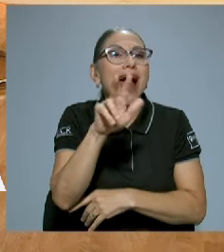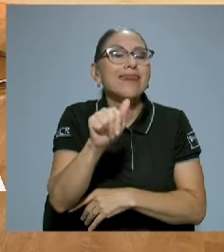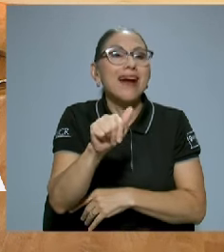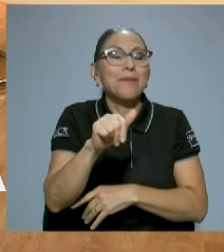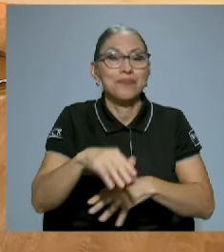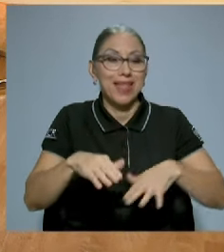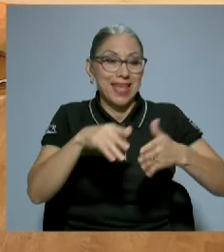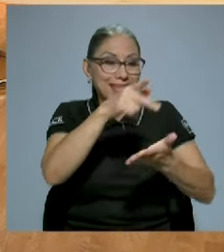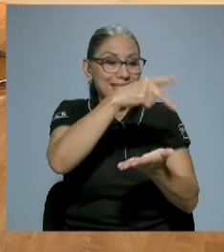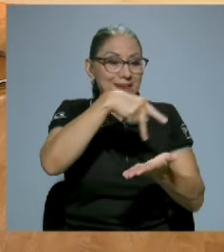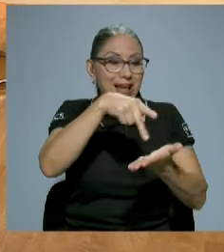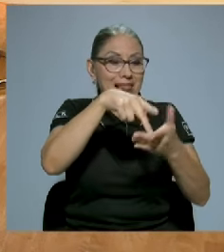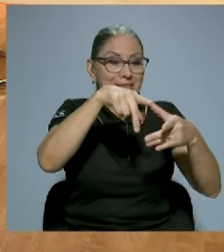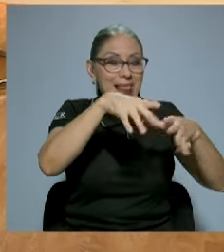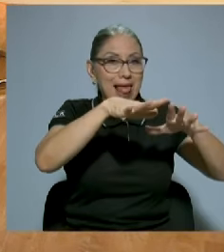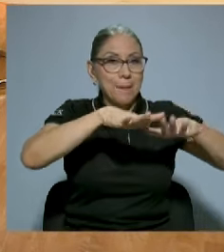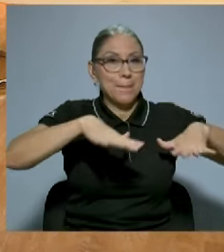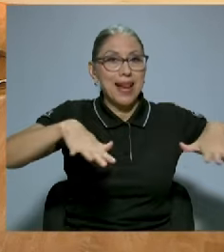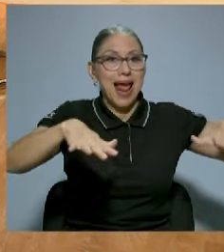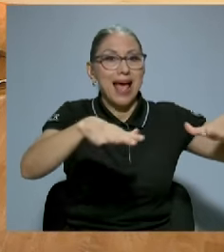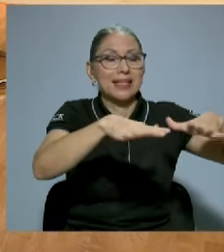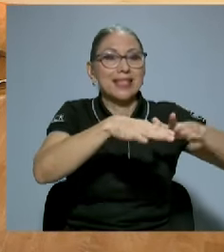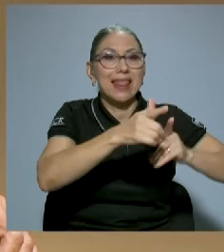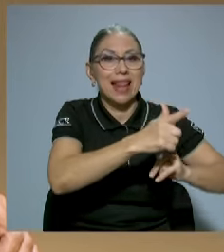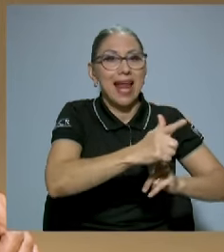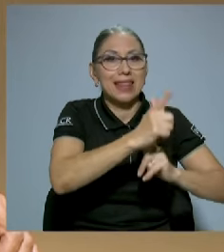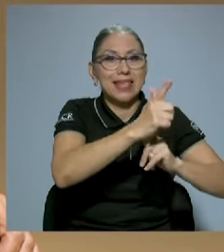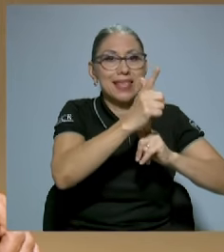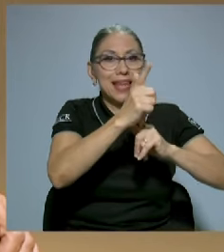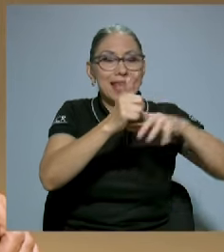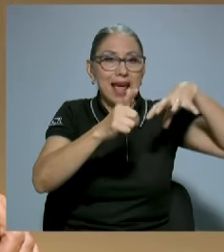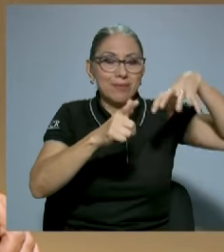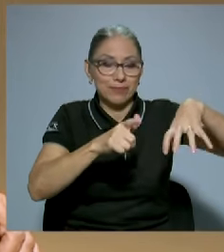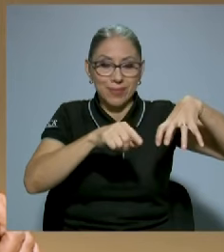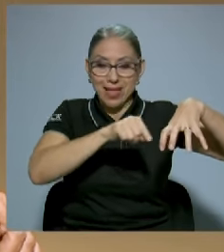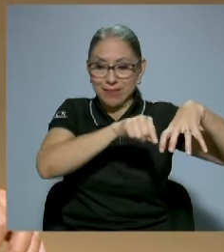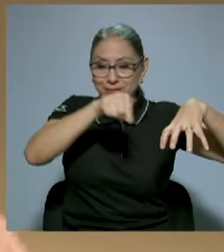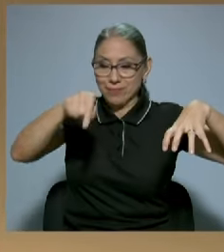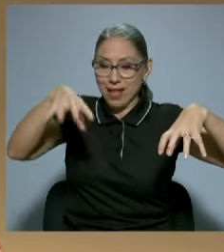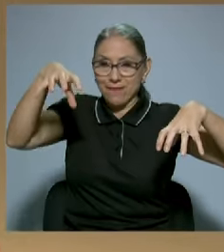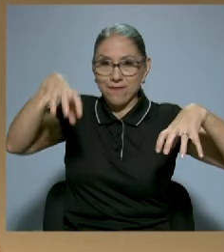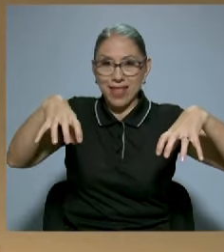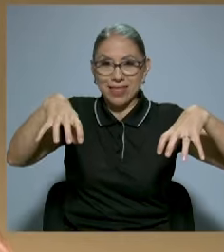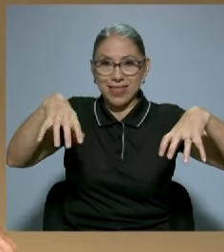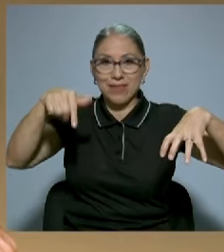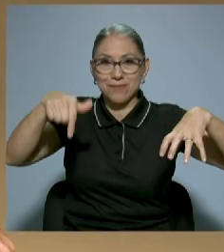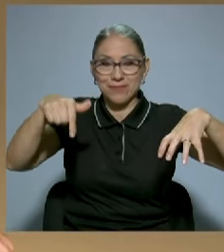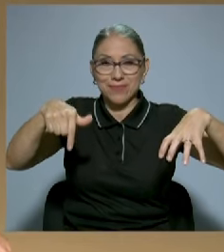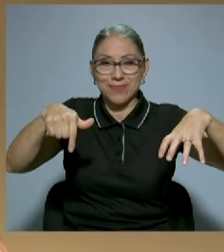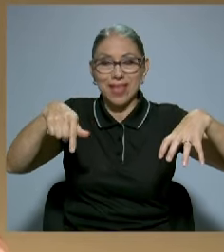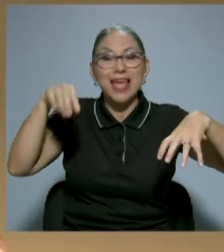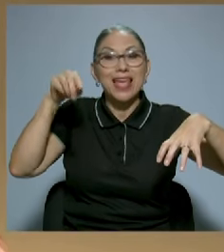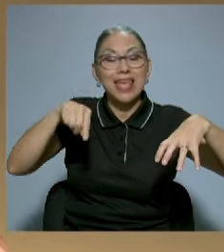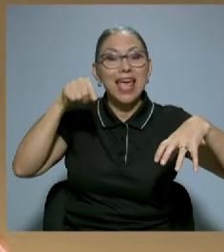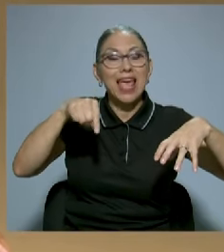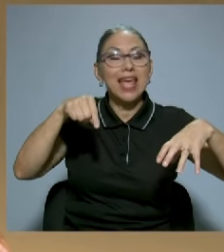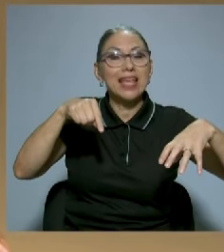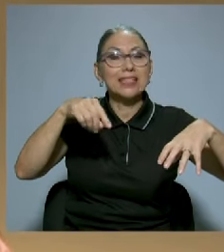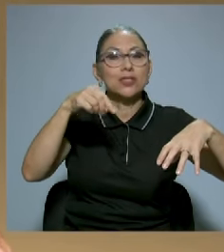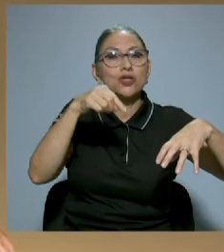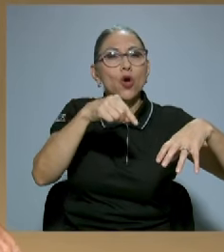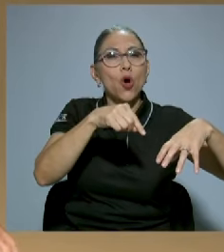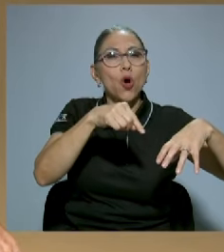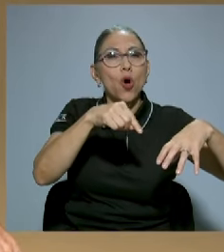que fue vendida o fue comprada por el